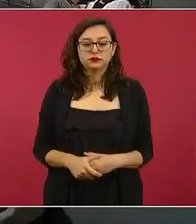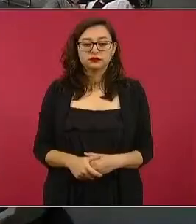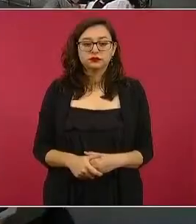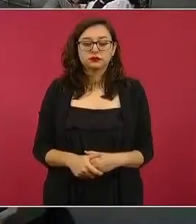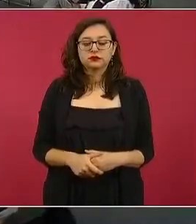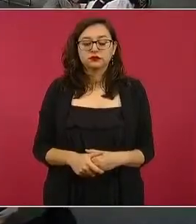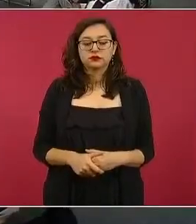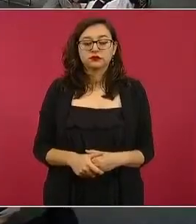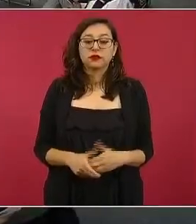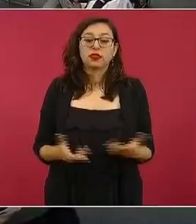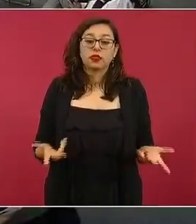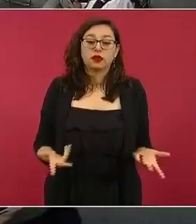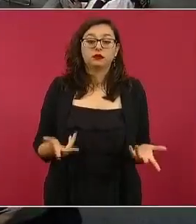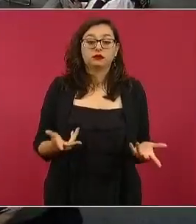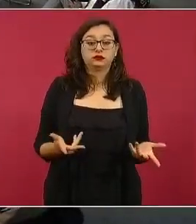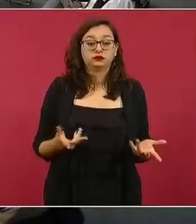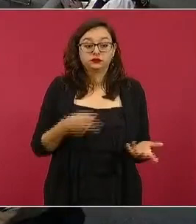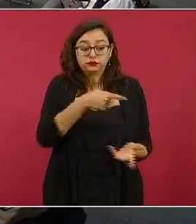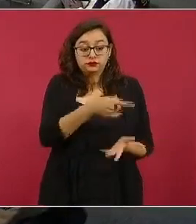pues es